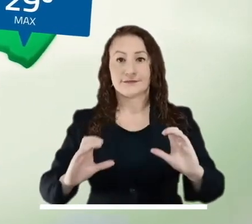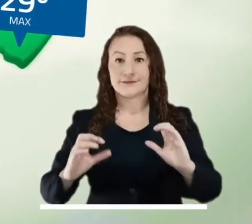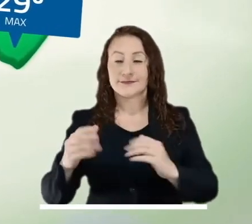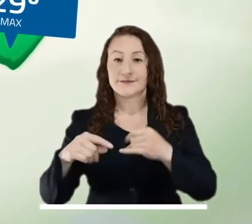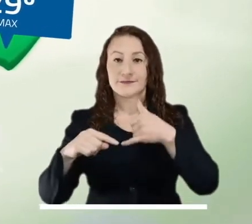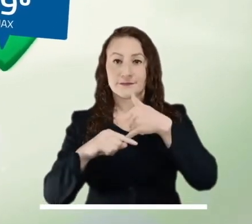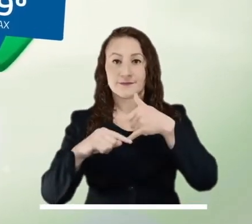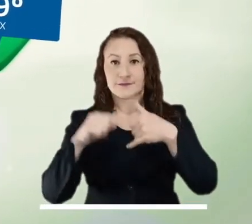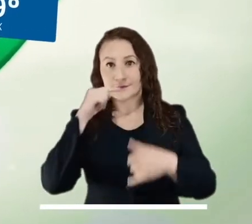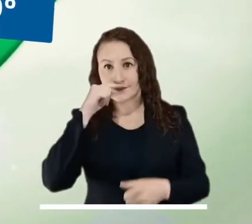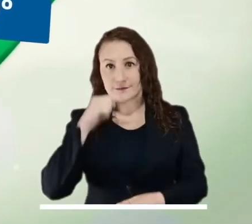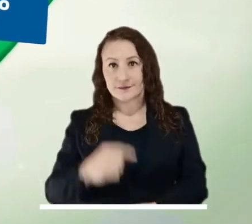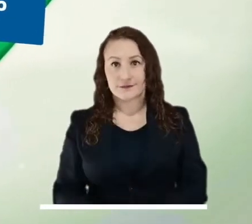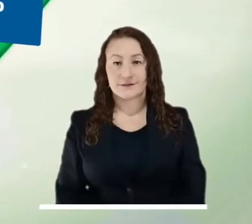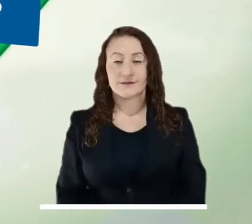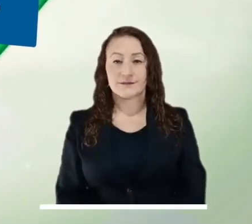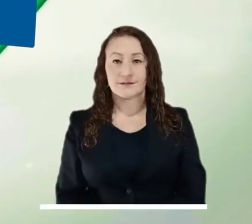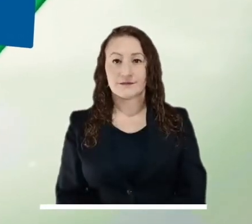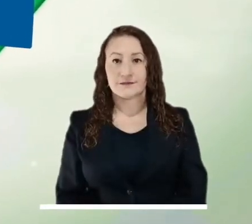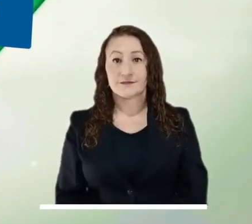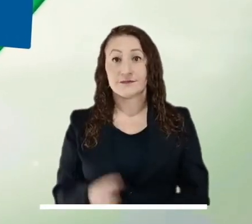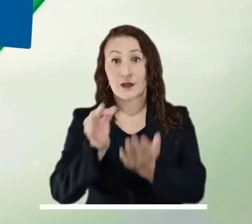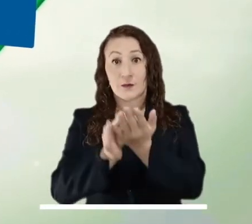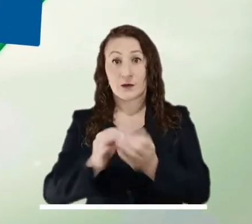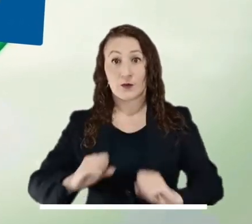Guaviare, Baupés, Caquetá y Amazonas.